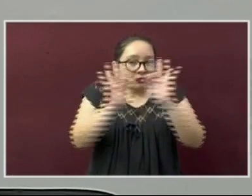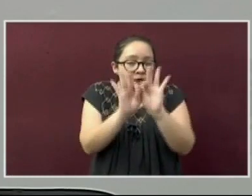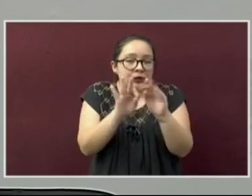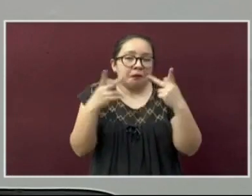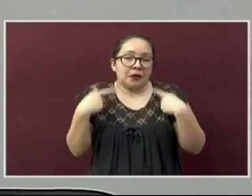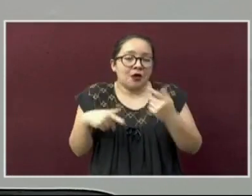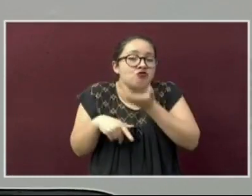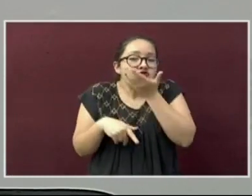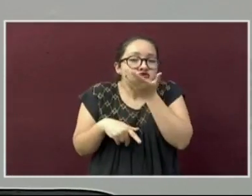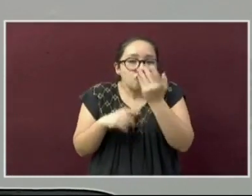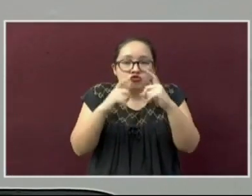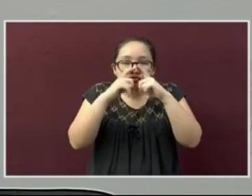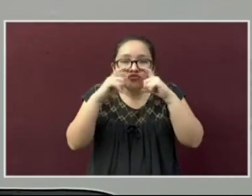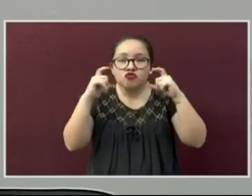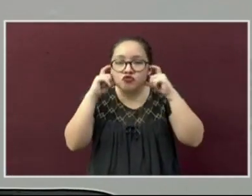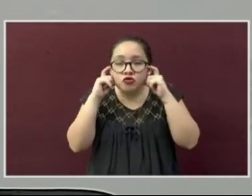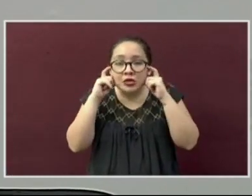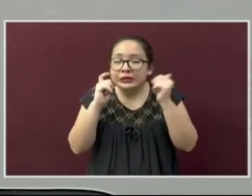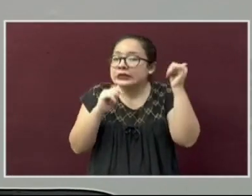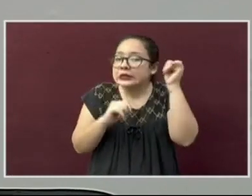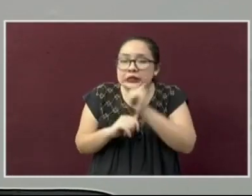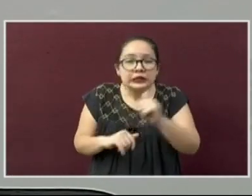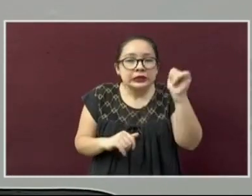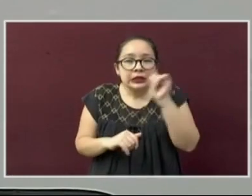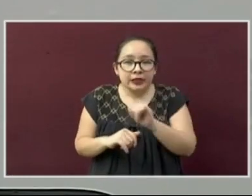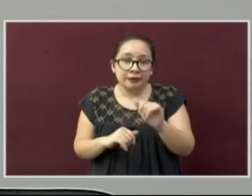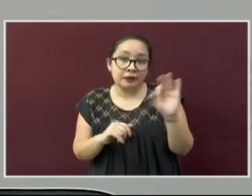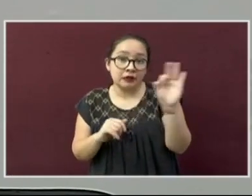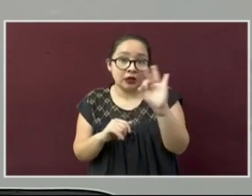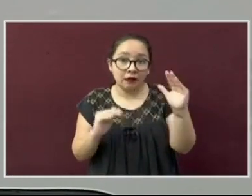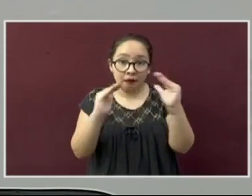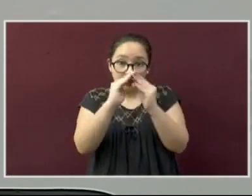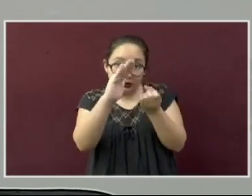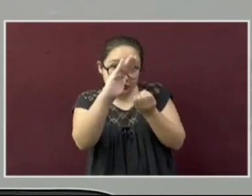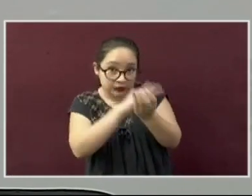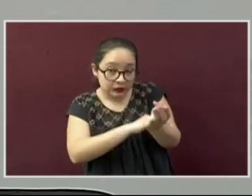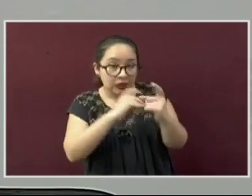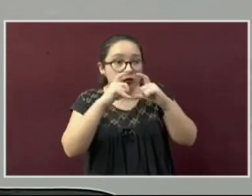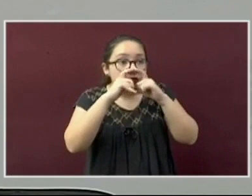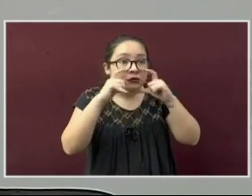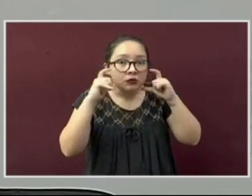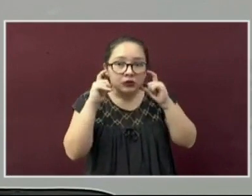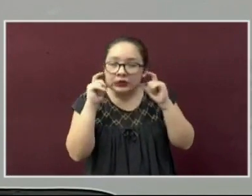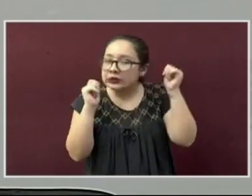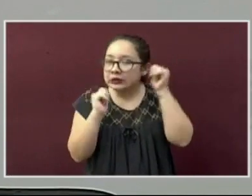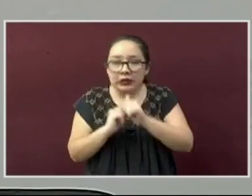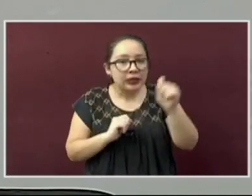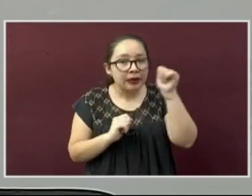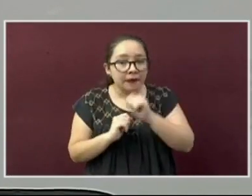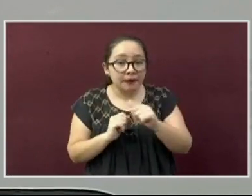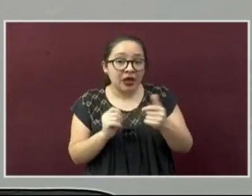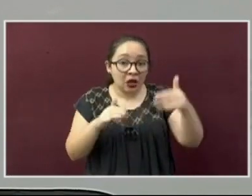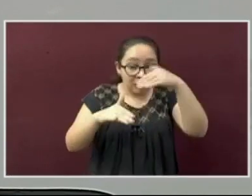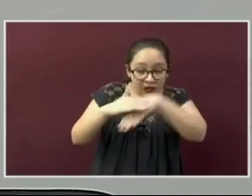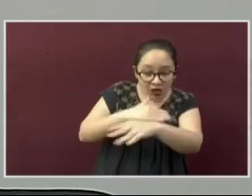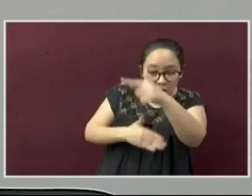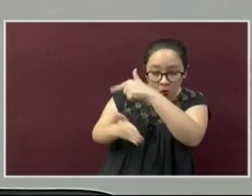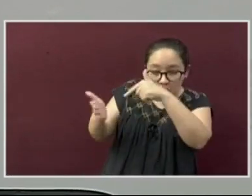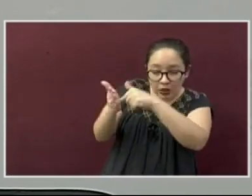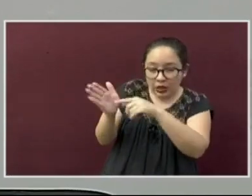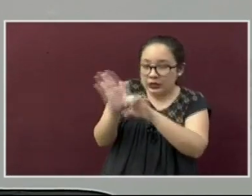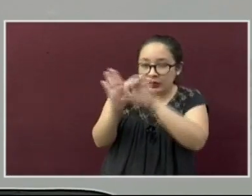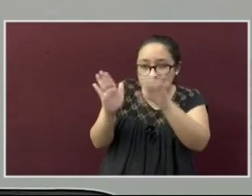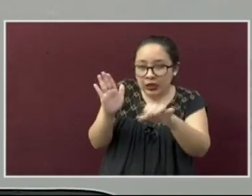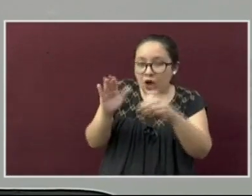otras personas. Durante todo el tiempo que se encuentre fuera de casa y sobre todo si comparte espacios cerrados, por